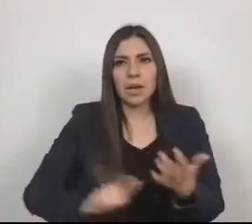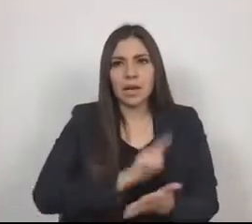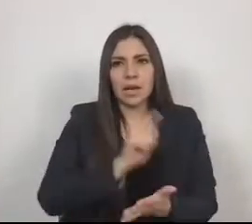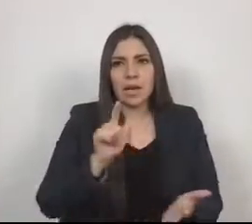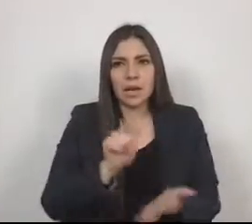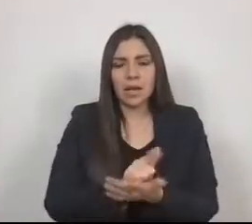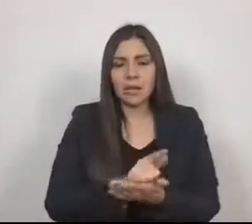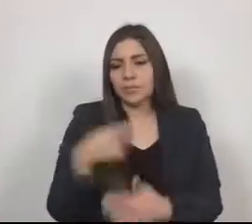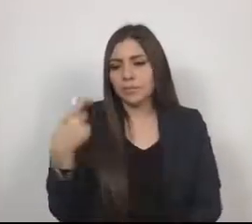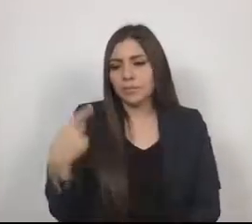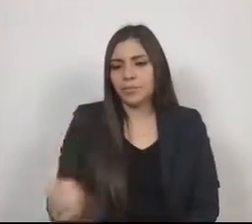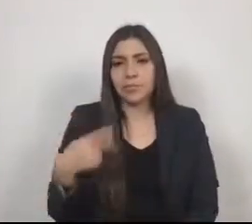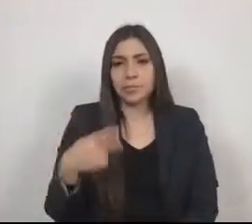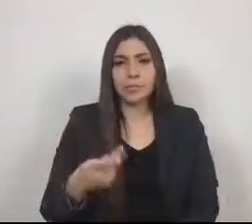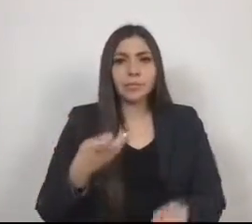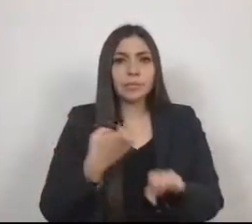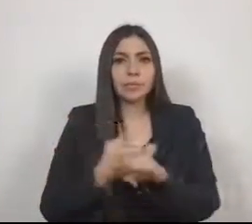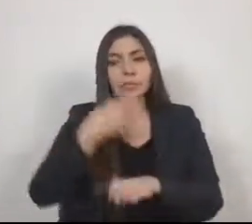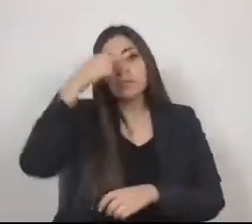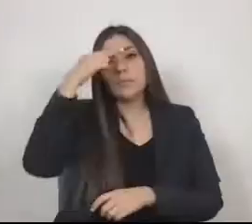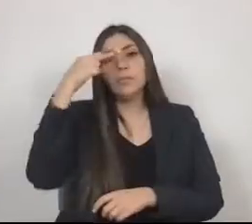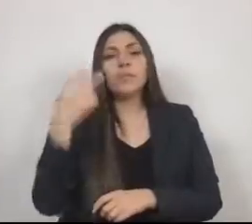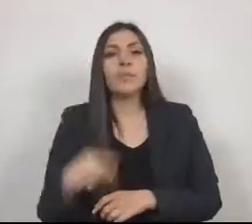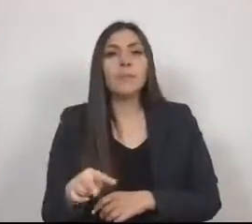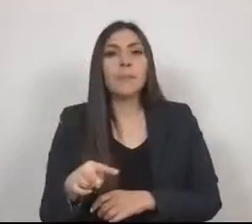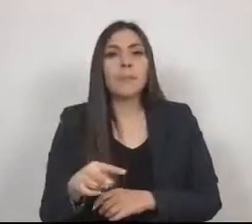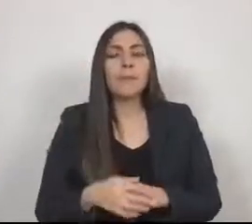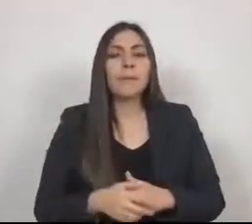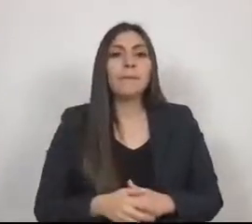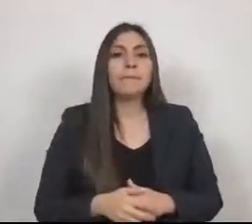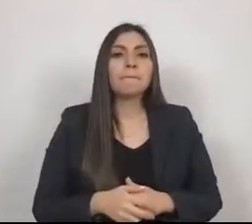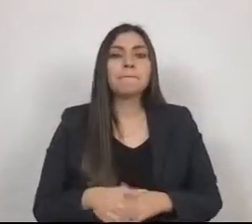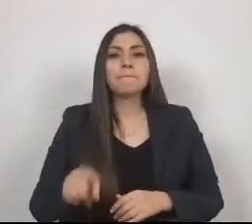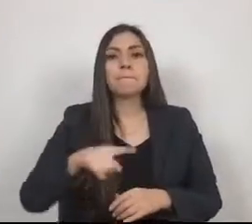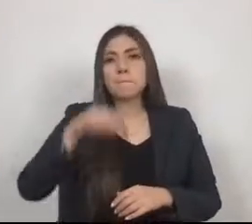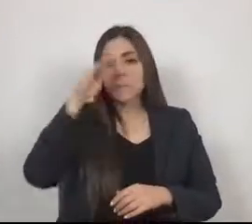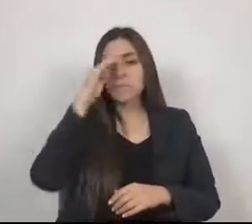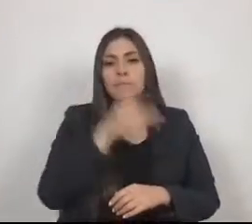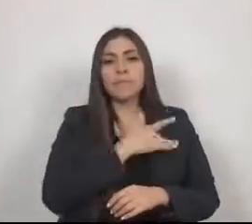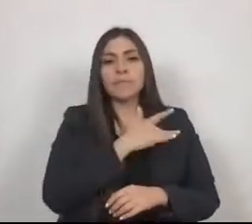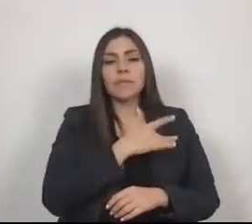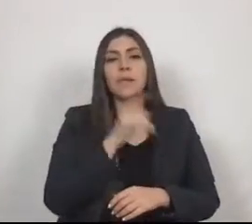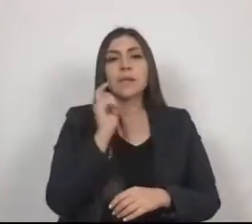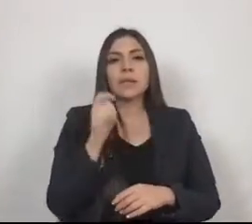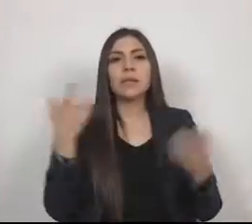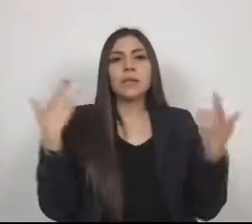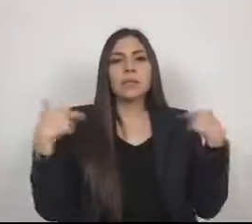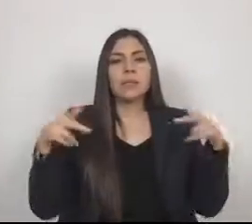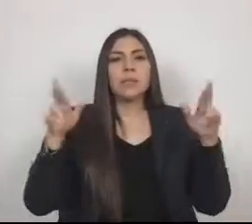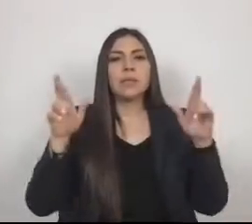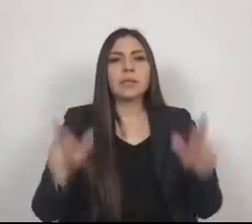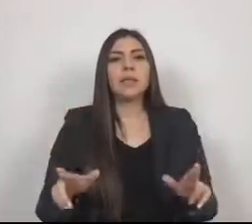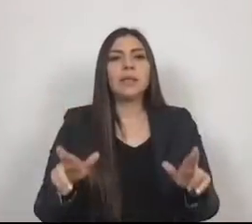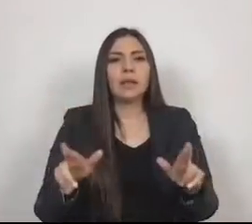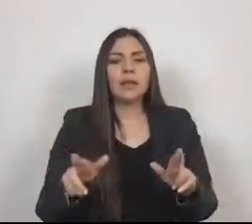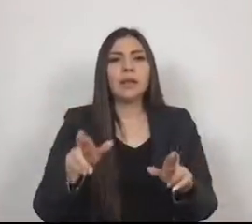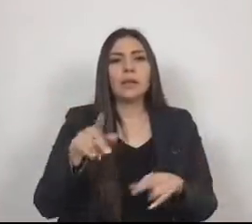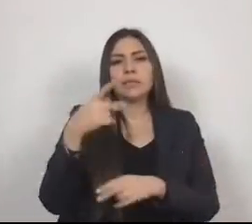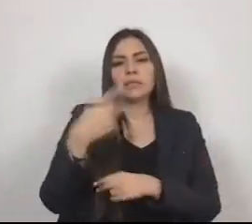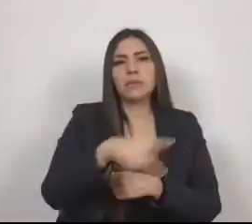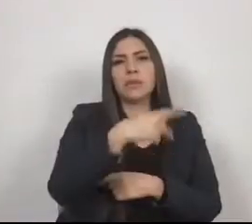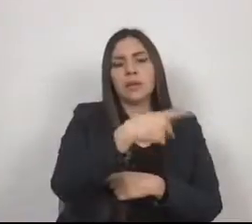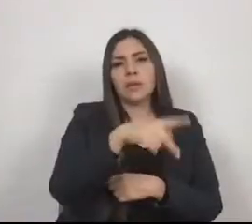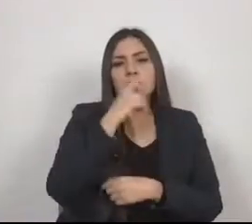Municipal del Estado de México, se les ha considerado como representantes honoríficos y autónomos del